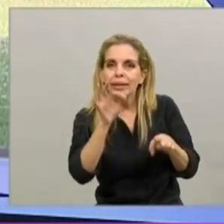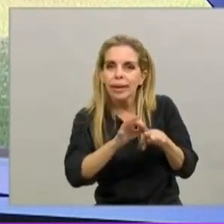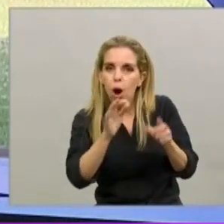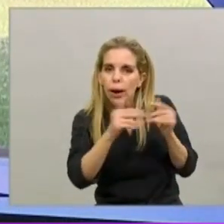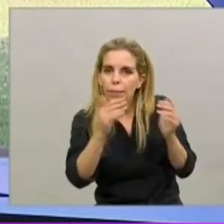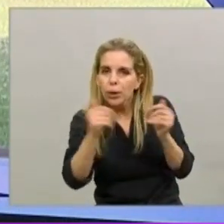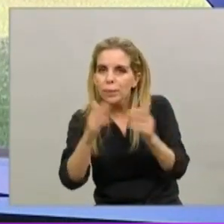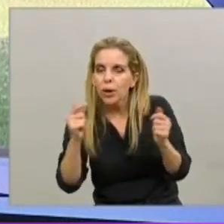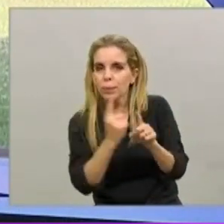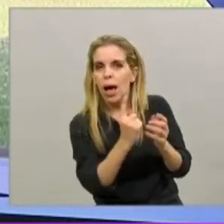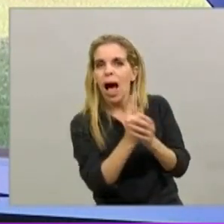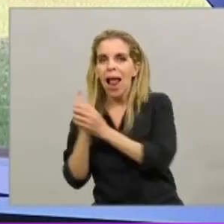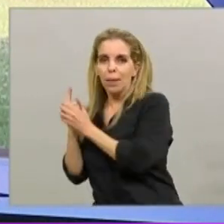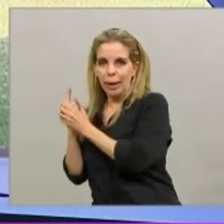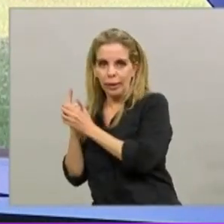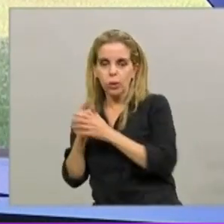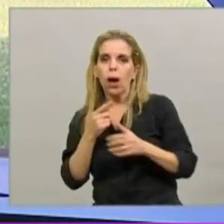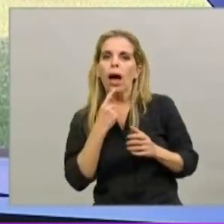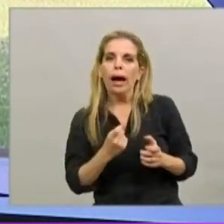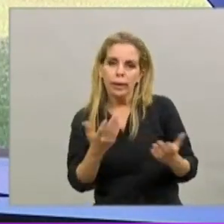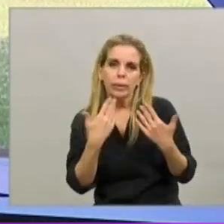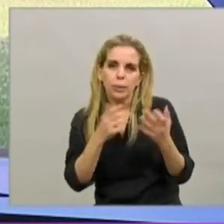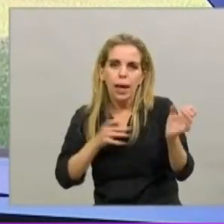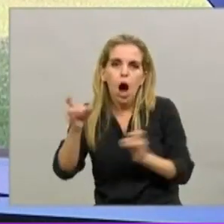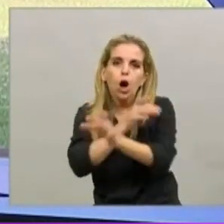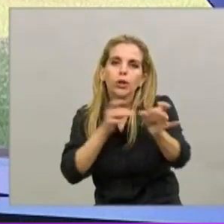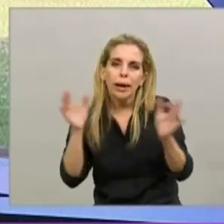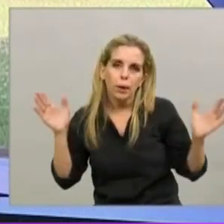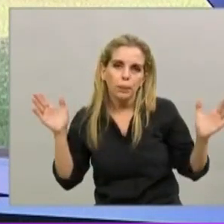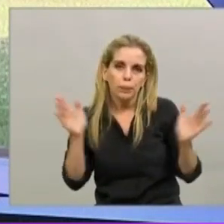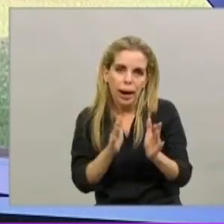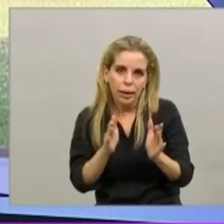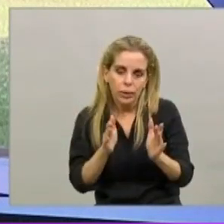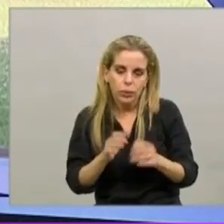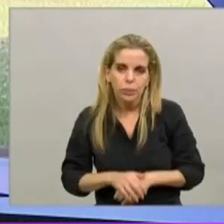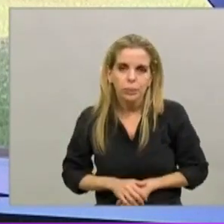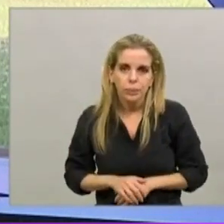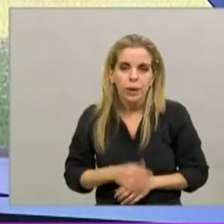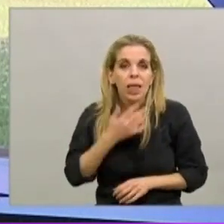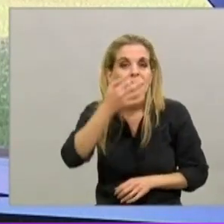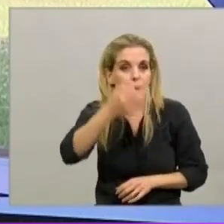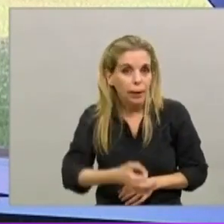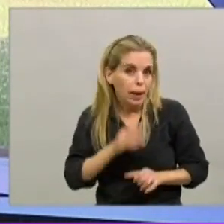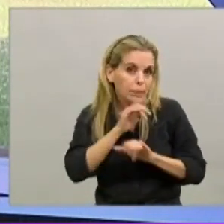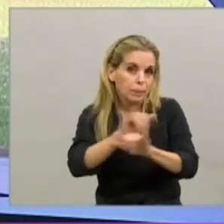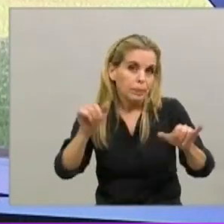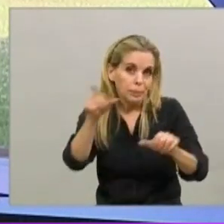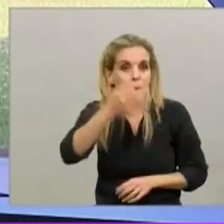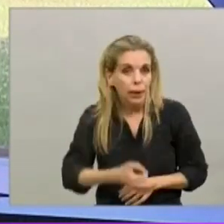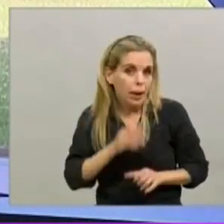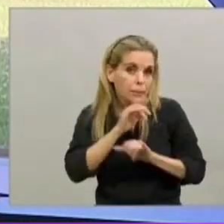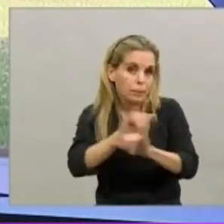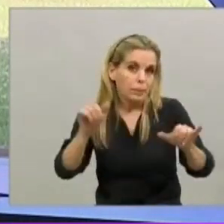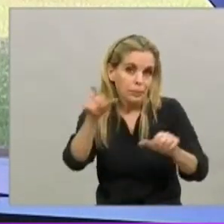casos muestran que la curva empieza a dar la vuelta y los contagios bajan. Para ser sinceros por ustedes, por supuesto, también